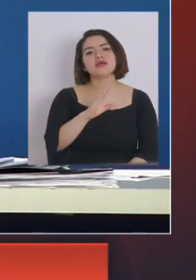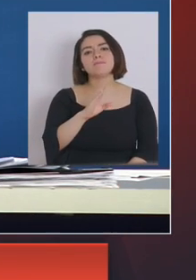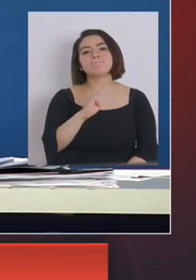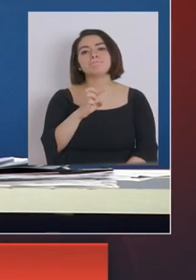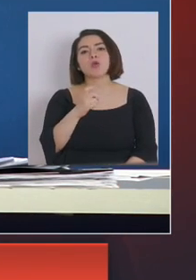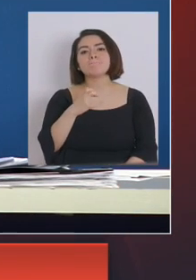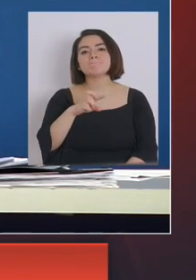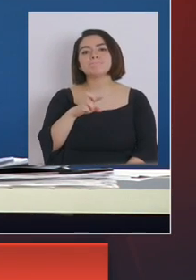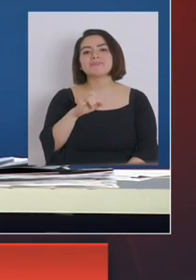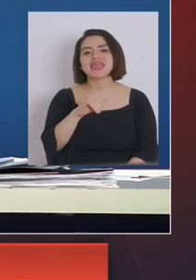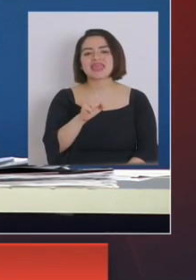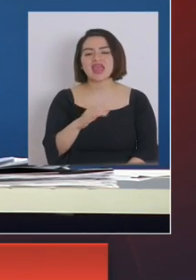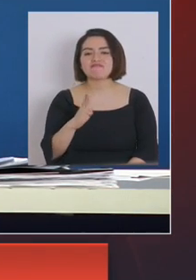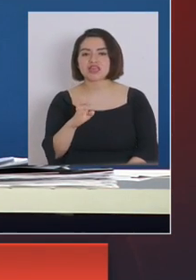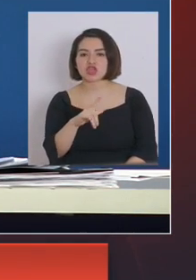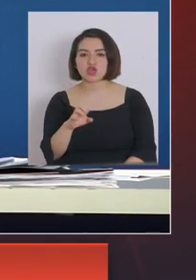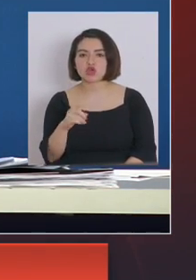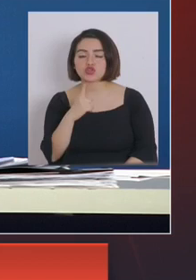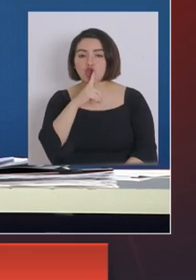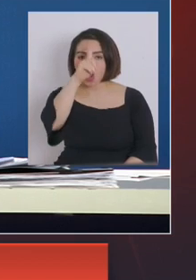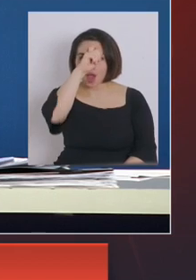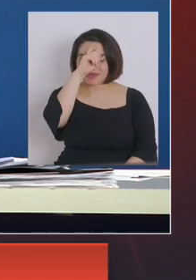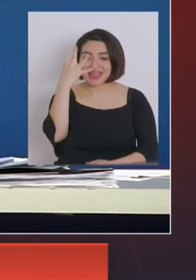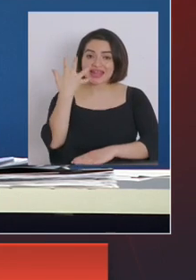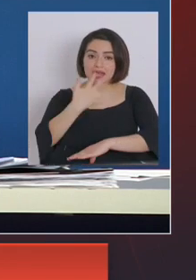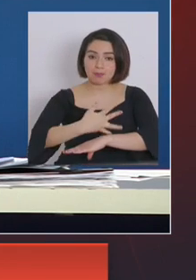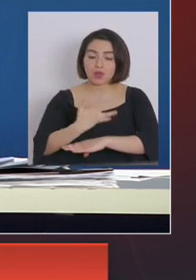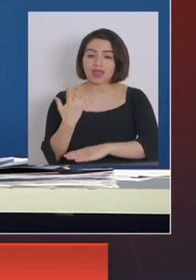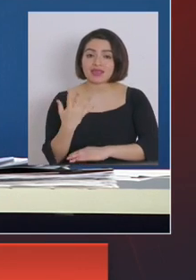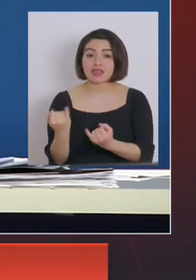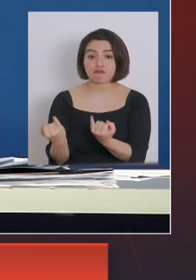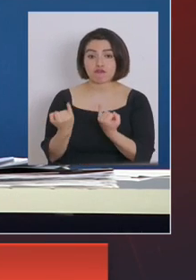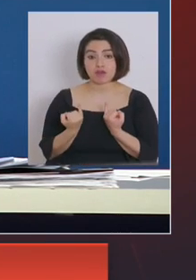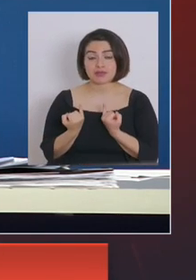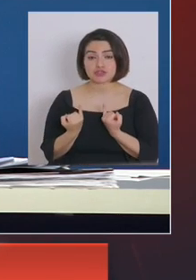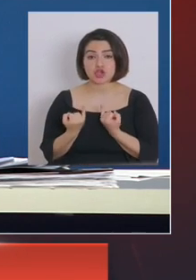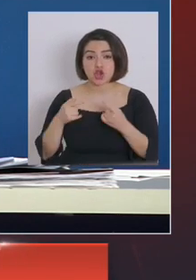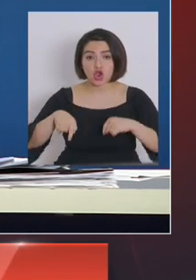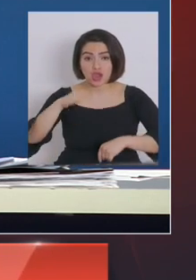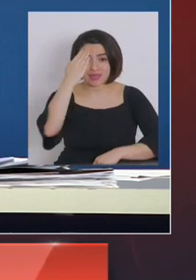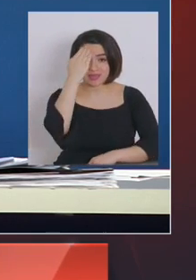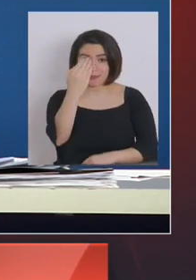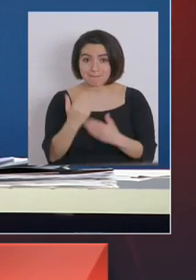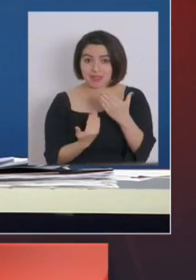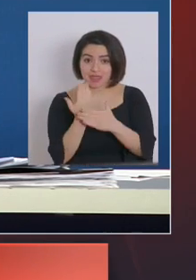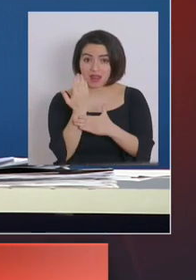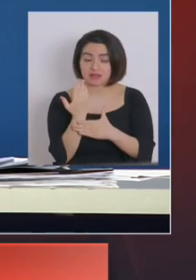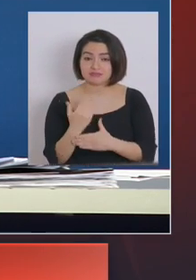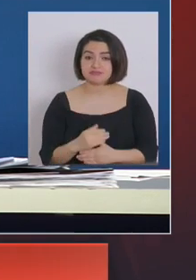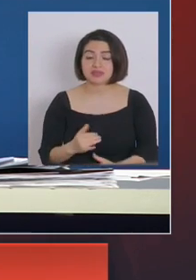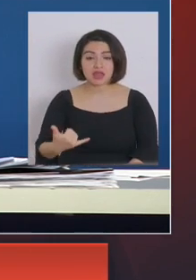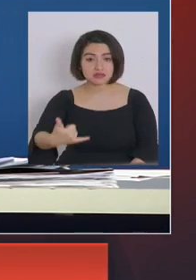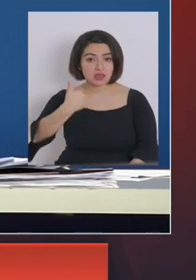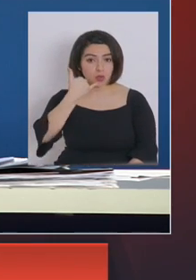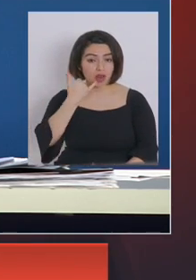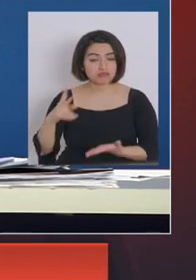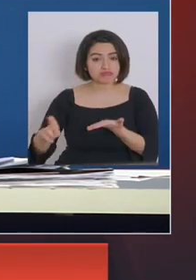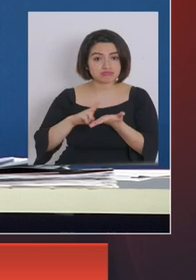Aviador Acevedo el hospital de Quilpue la información que tengo de hoy día en la mañana que llega a mi celular